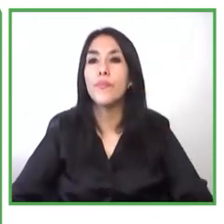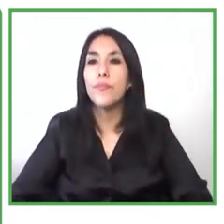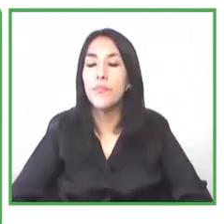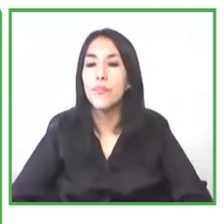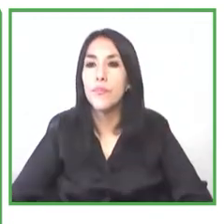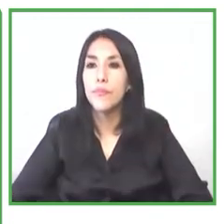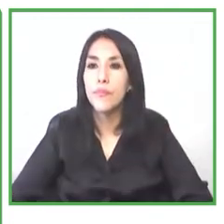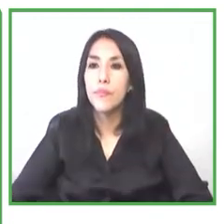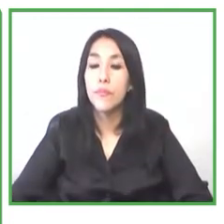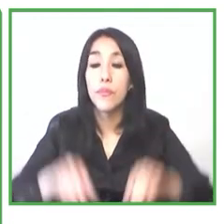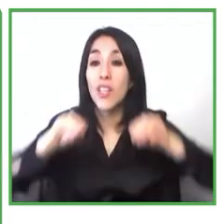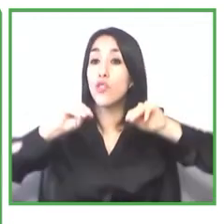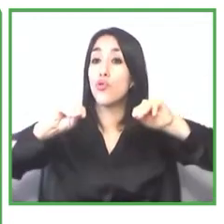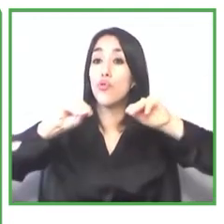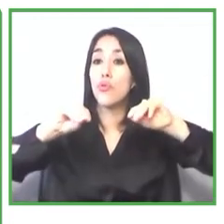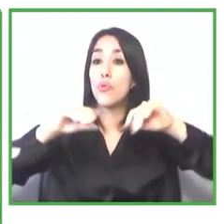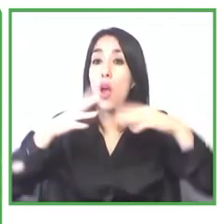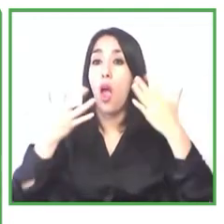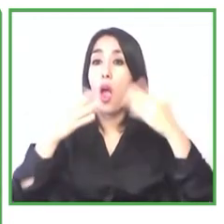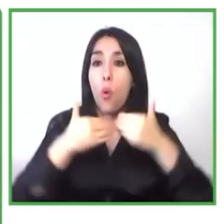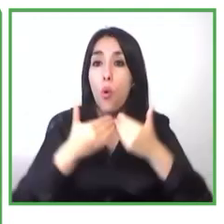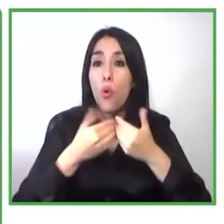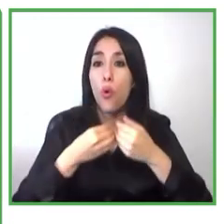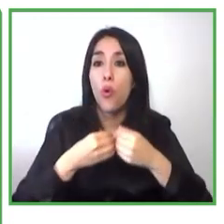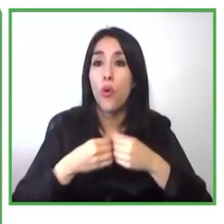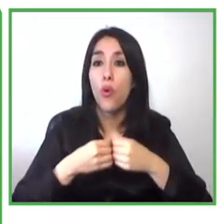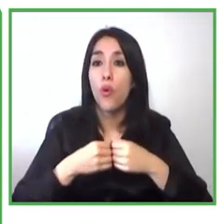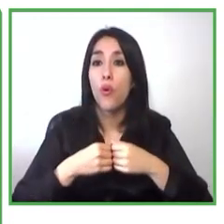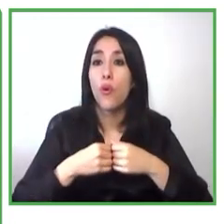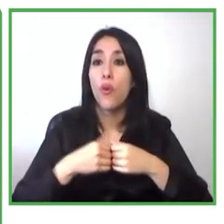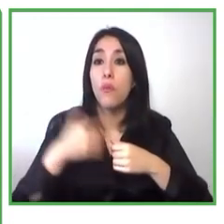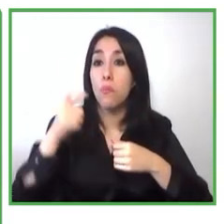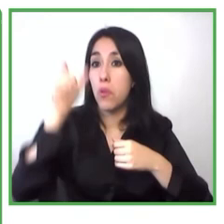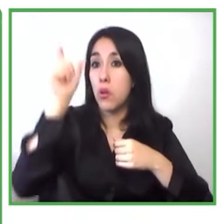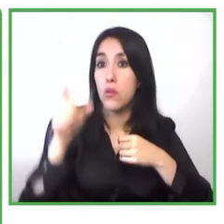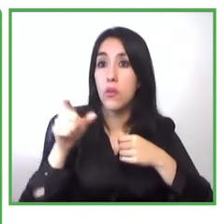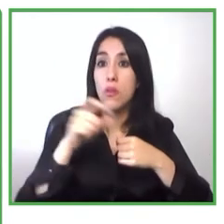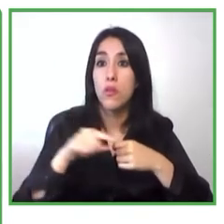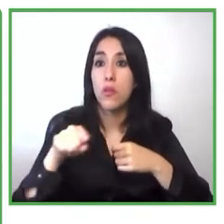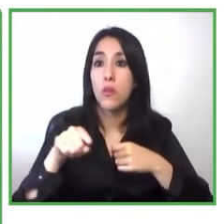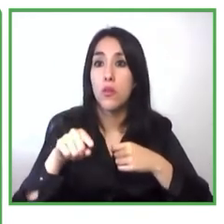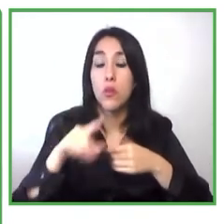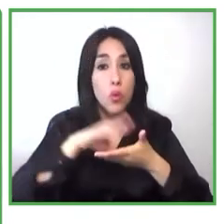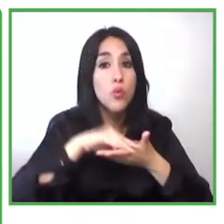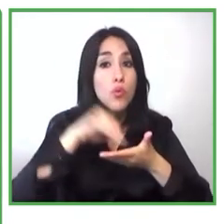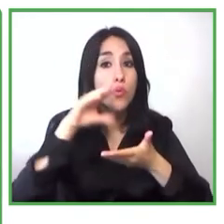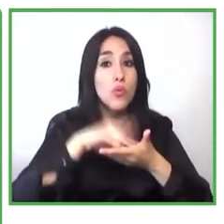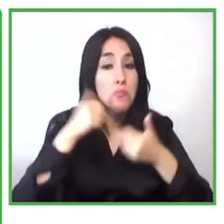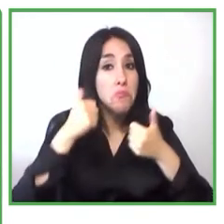excesivo este libro hoy día nosotros lo tenemos albergado en nuestra página web